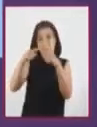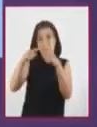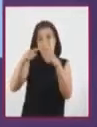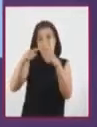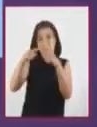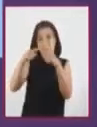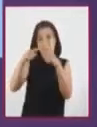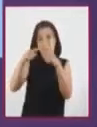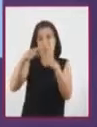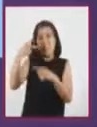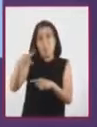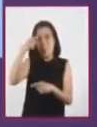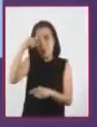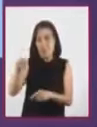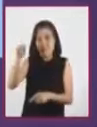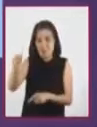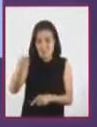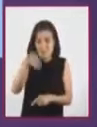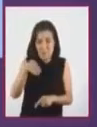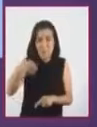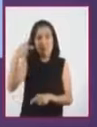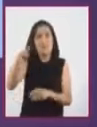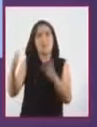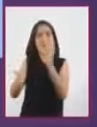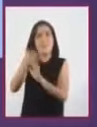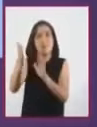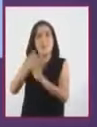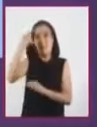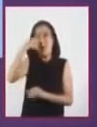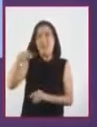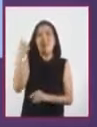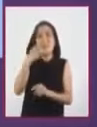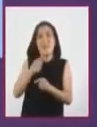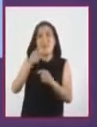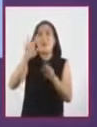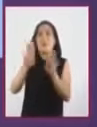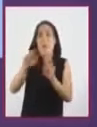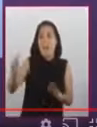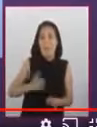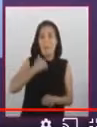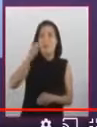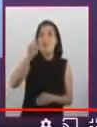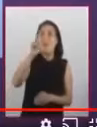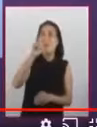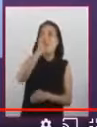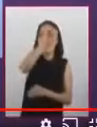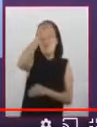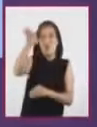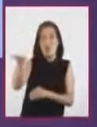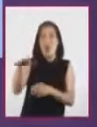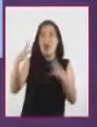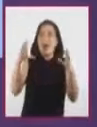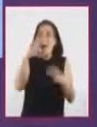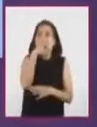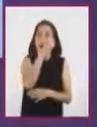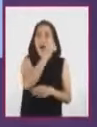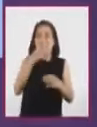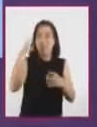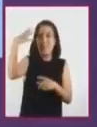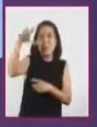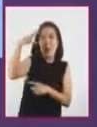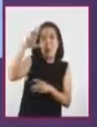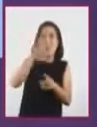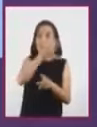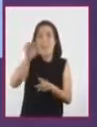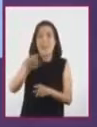griegos fueron los primeros en idear construcciones para que éstas aprovecharan la luz y el calor del sol. Luego,